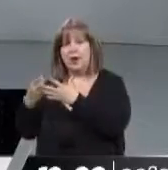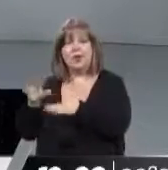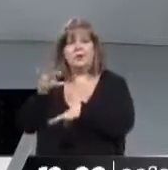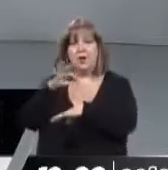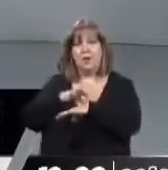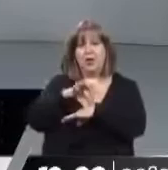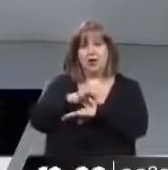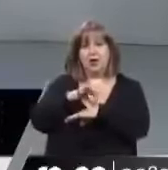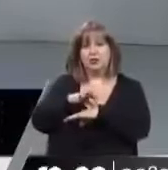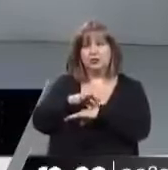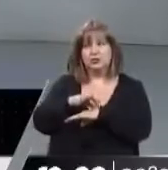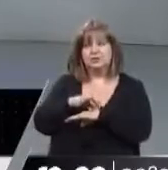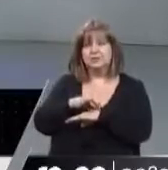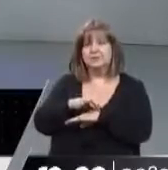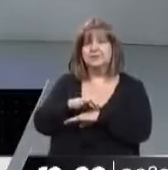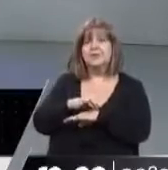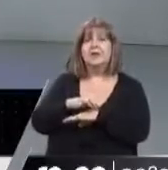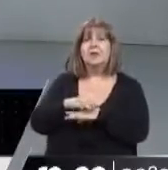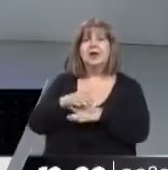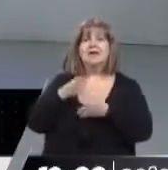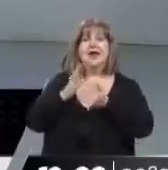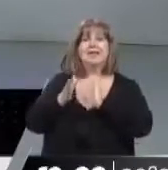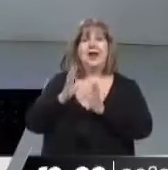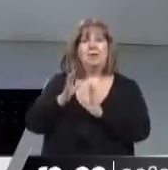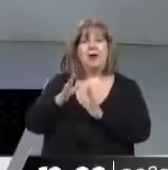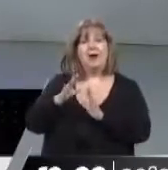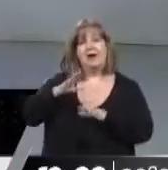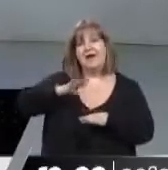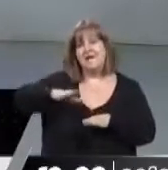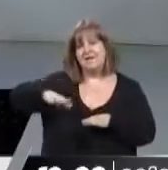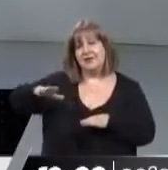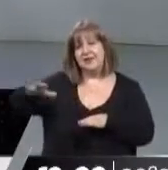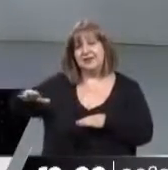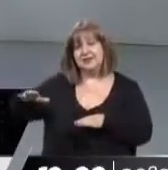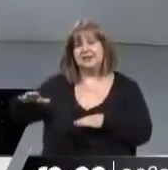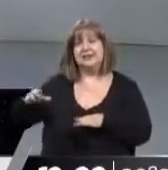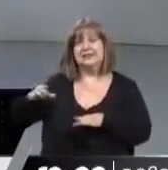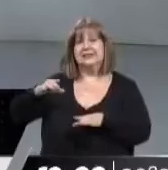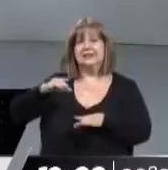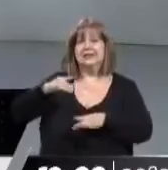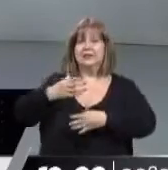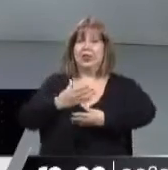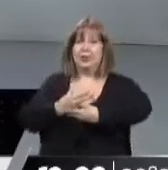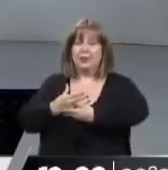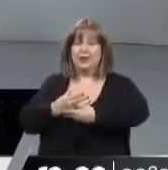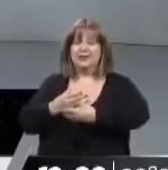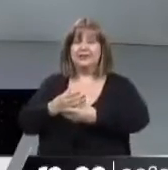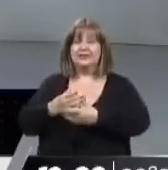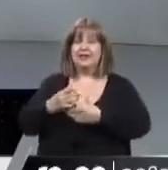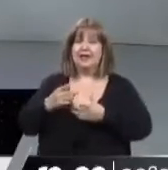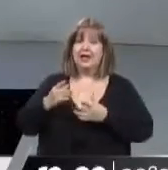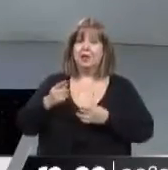intensivistas de terapia infantil, es decir, intensivistas de pediatría, con lo cual podría ser muy fuerte el